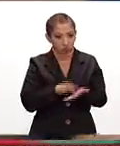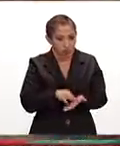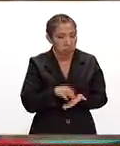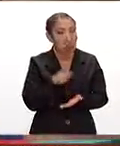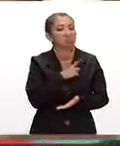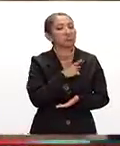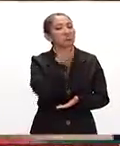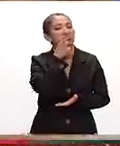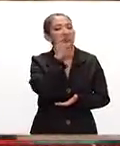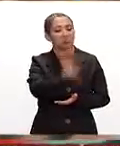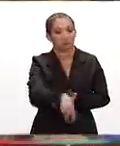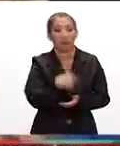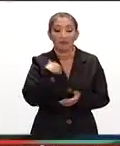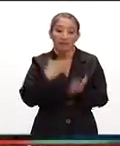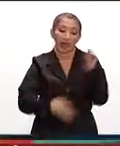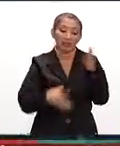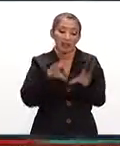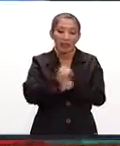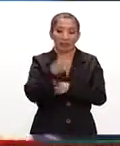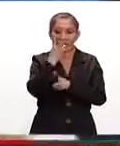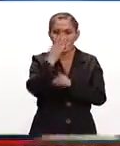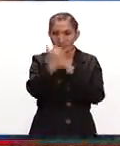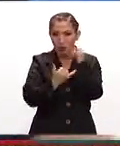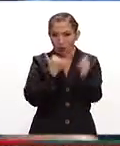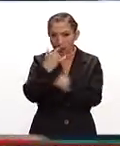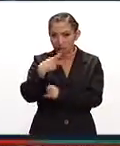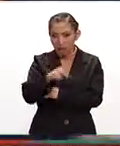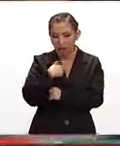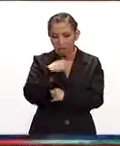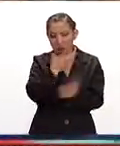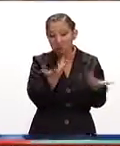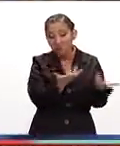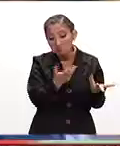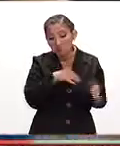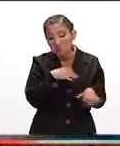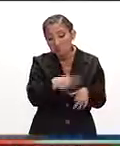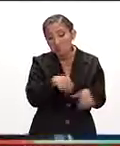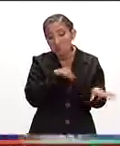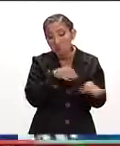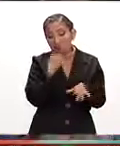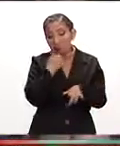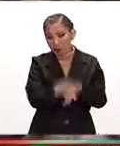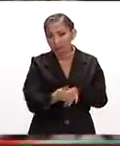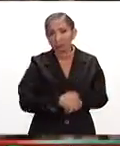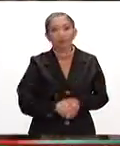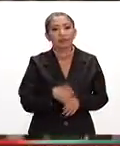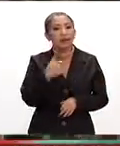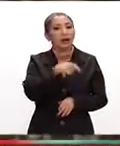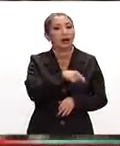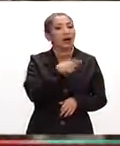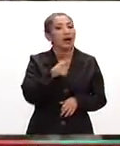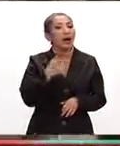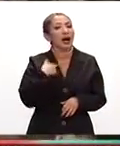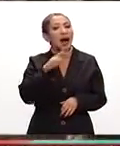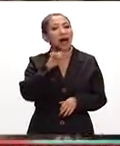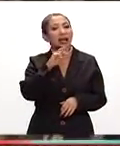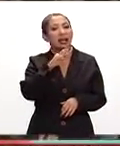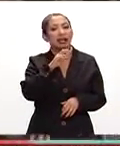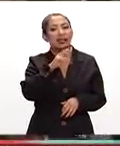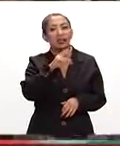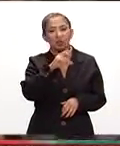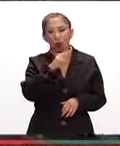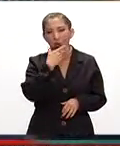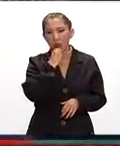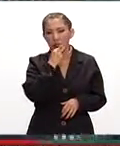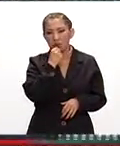sí, hay que decir que quedan todavía tres partidos, pero están haciendo las cosas bien. El tanto fue del argelino Rihad